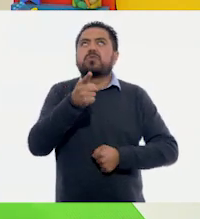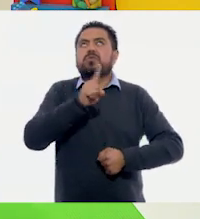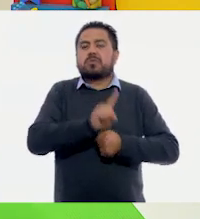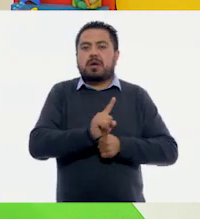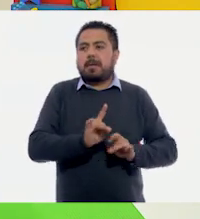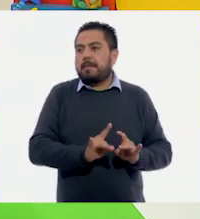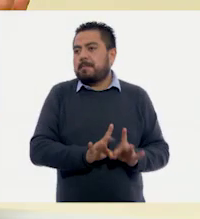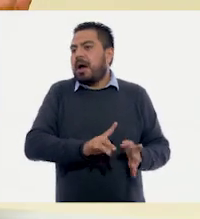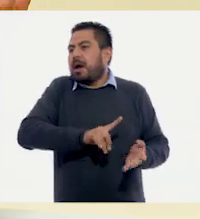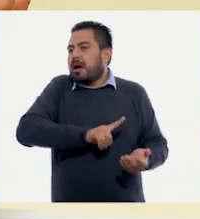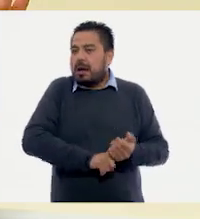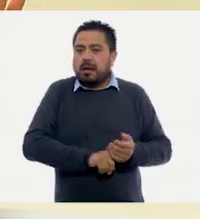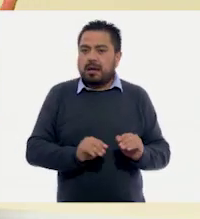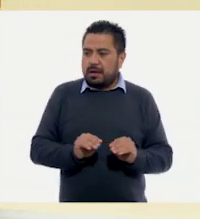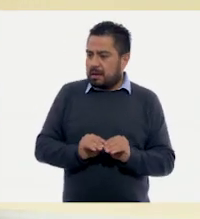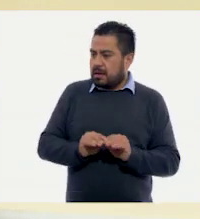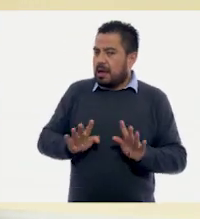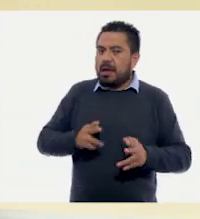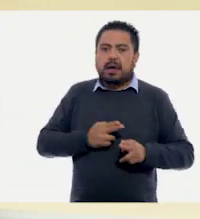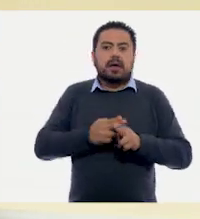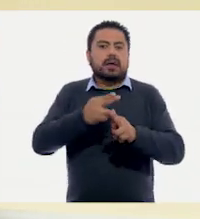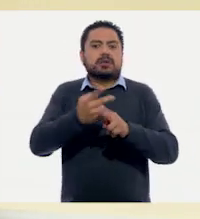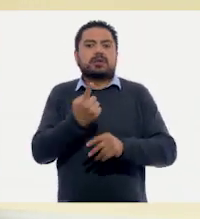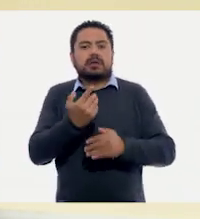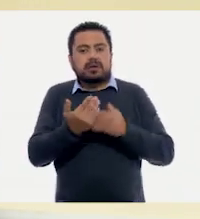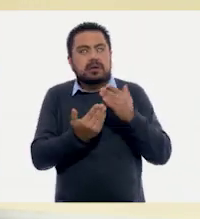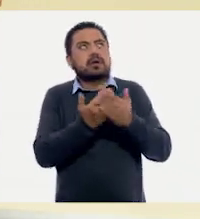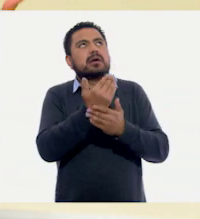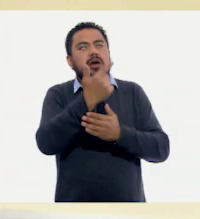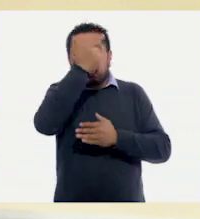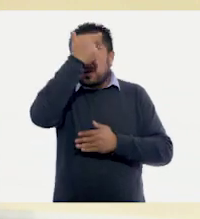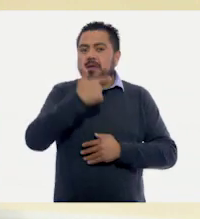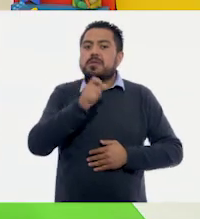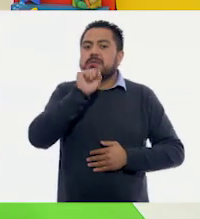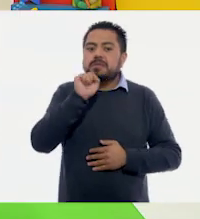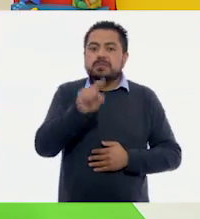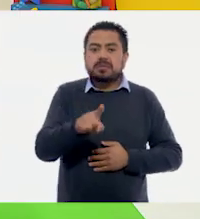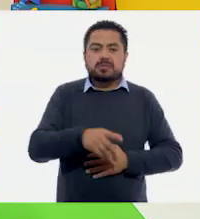a otro. ¡Claro! Hasta como en el día y la noche.